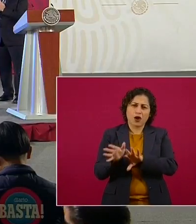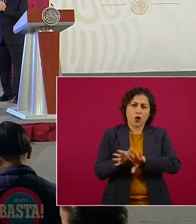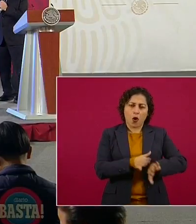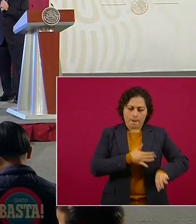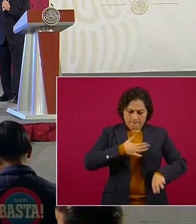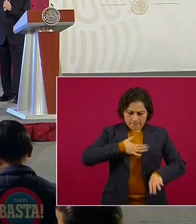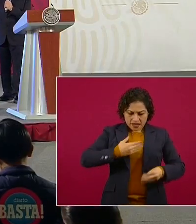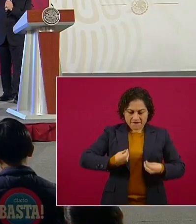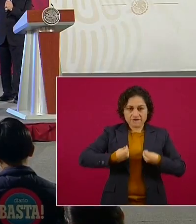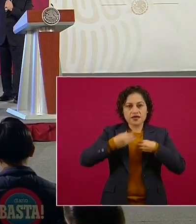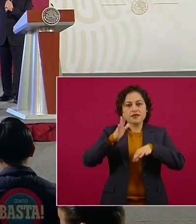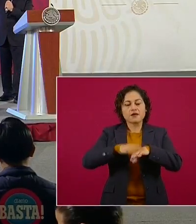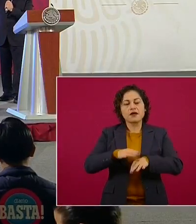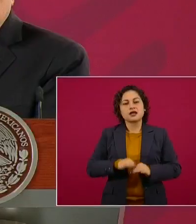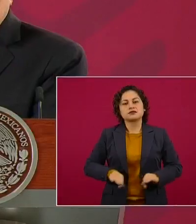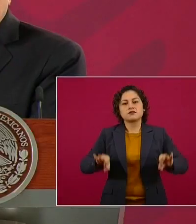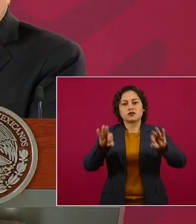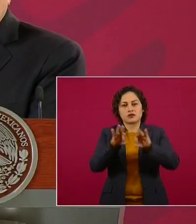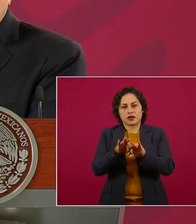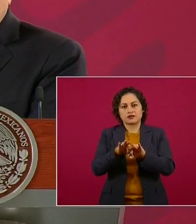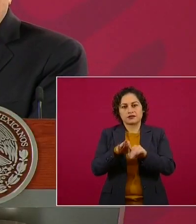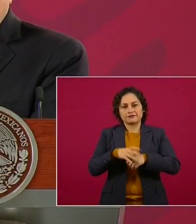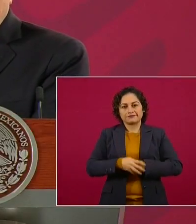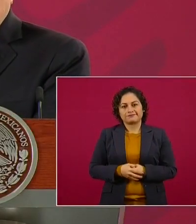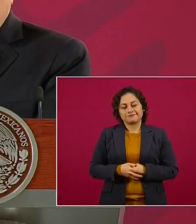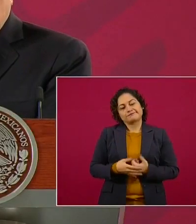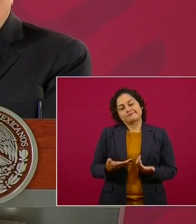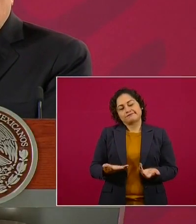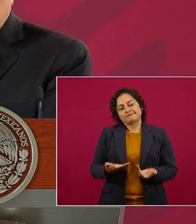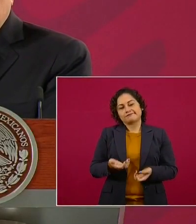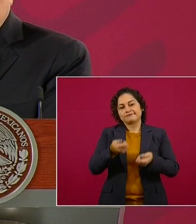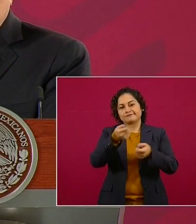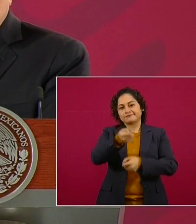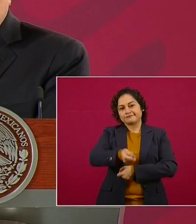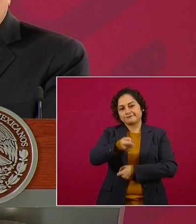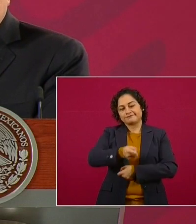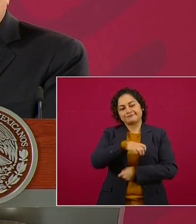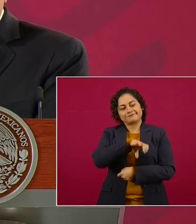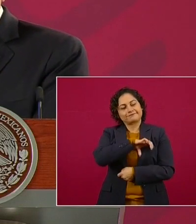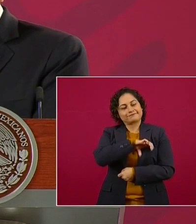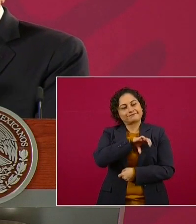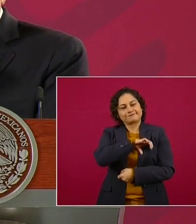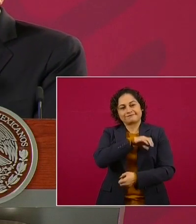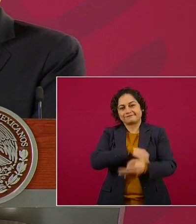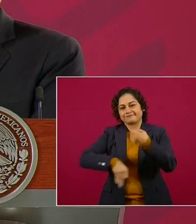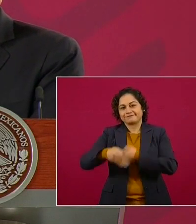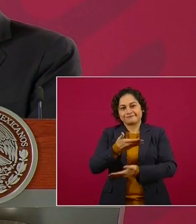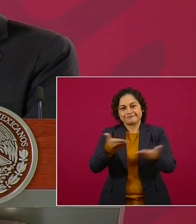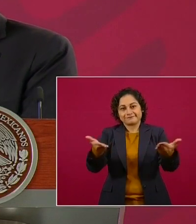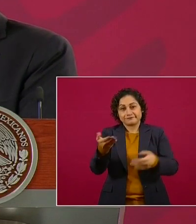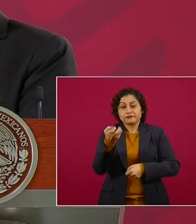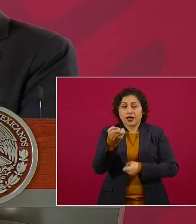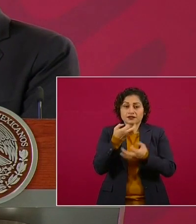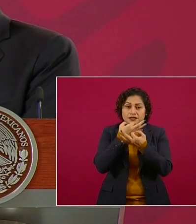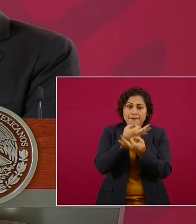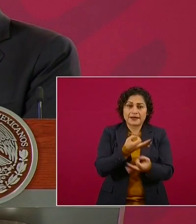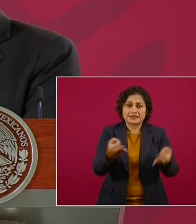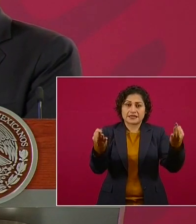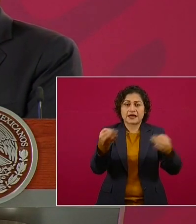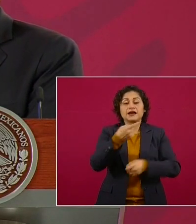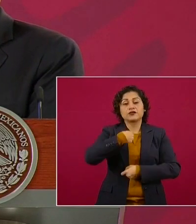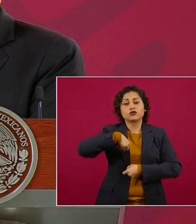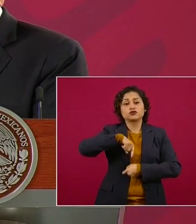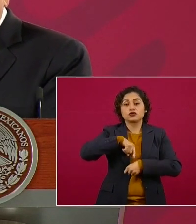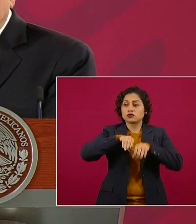Un saludo cariñoso. Un a todas y a todos. Este es el mensaje que estamos enviando.